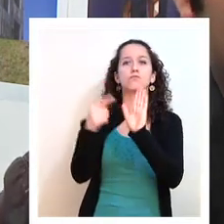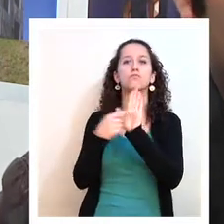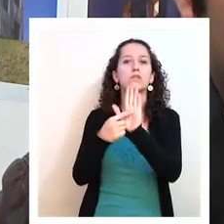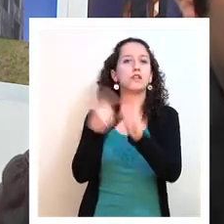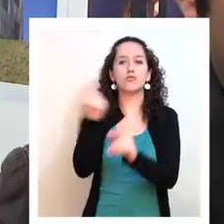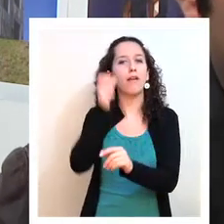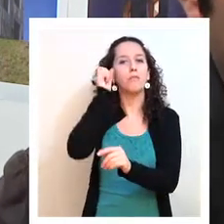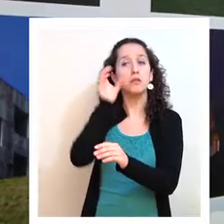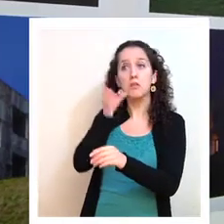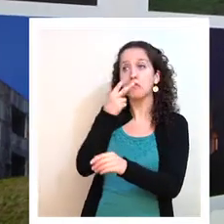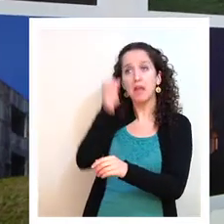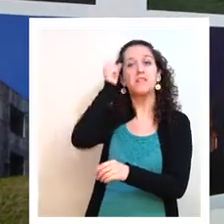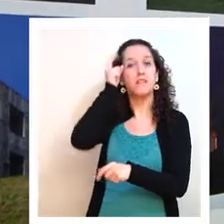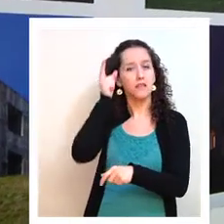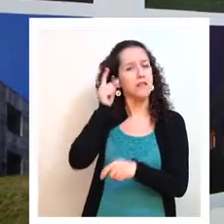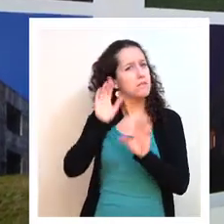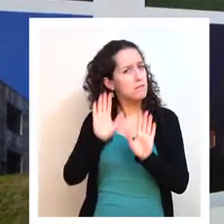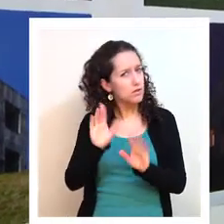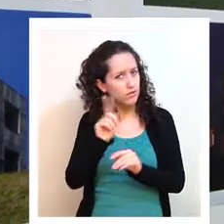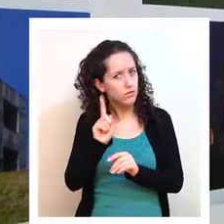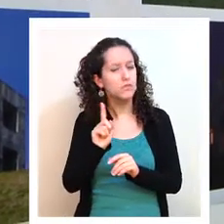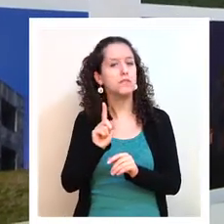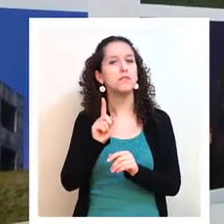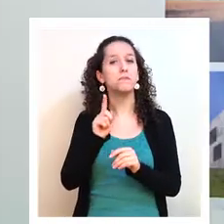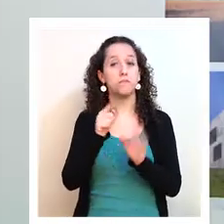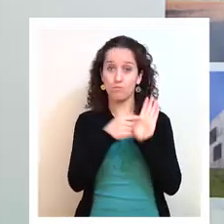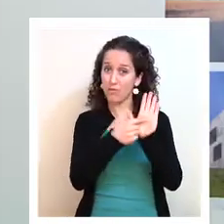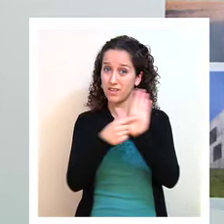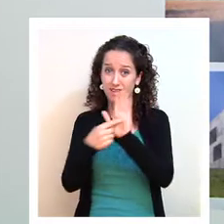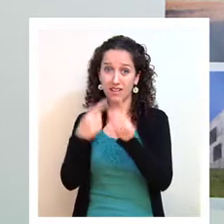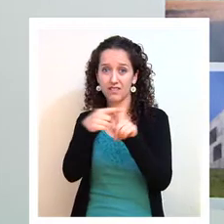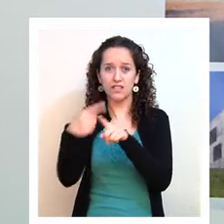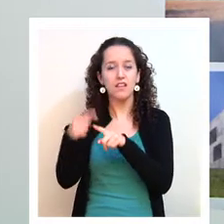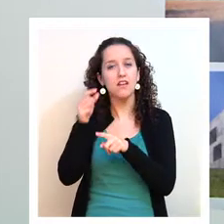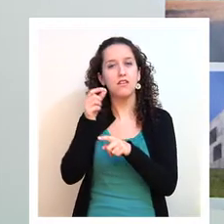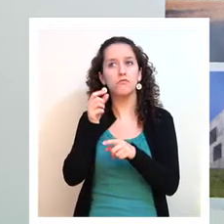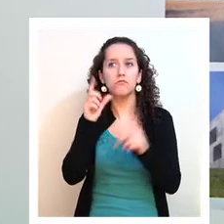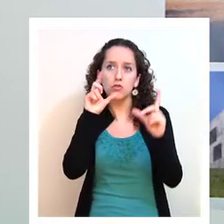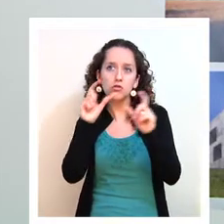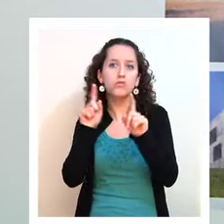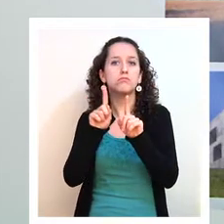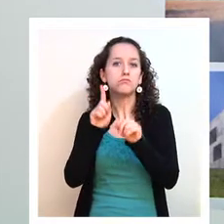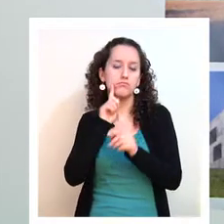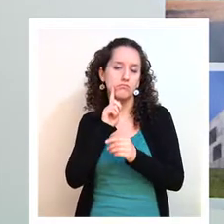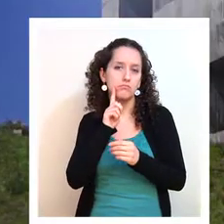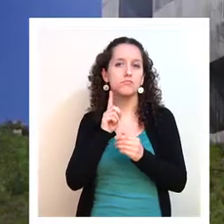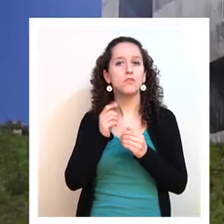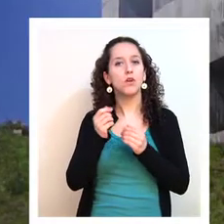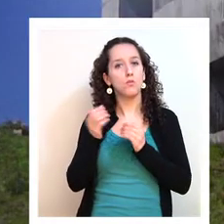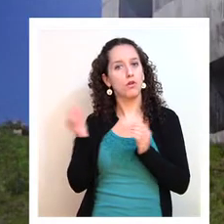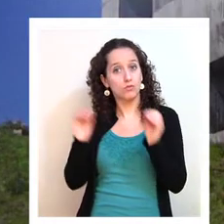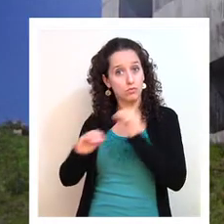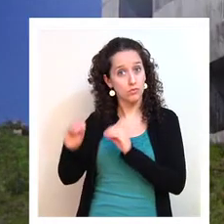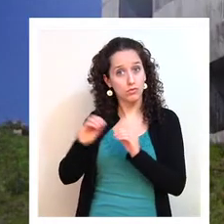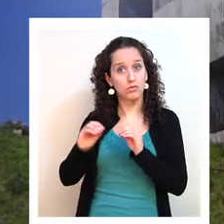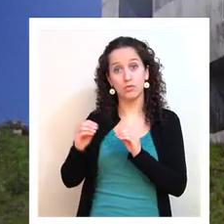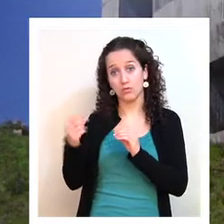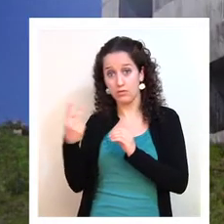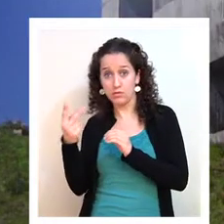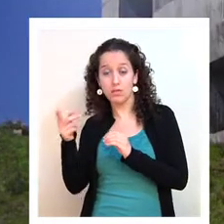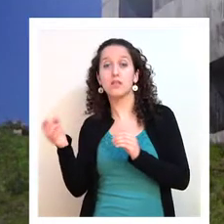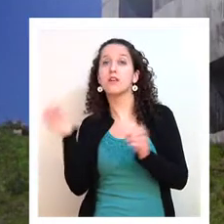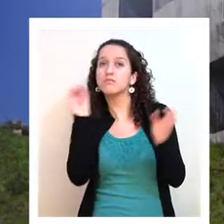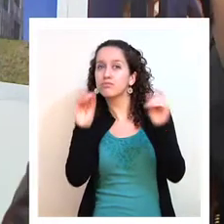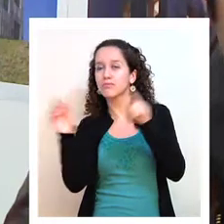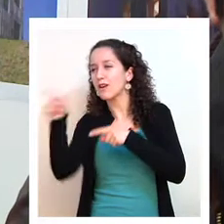por sí sola. Bueno, las fotos que tomé en realidad son como... es un relato que armamos en